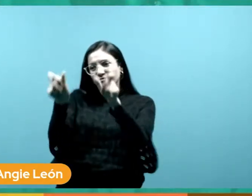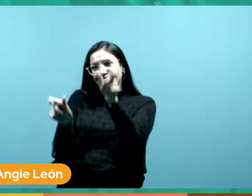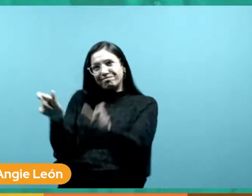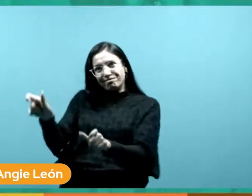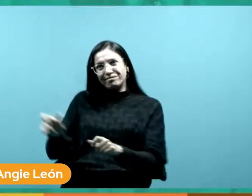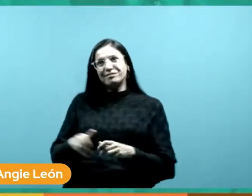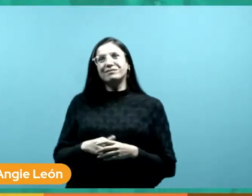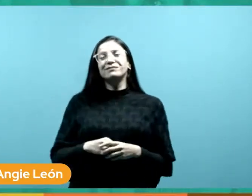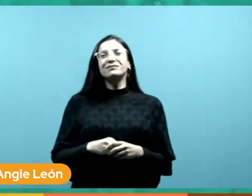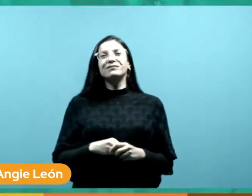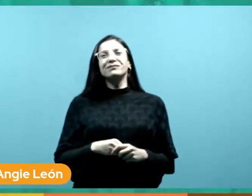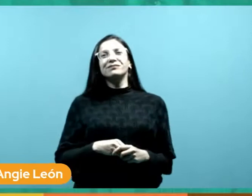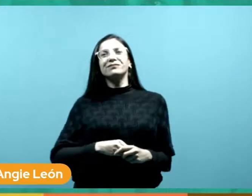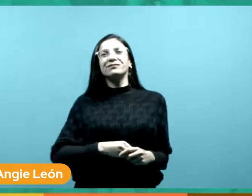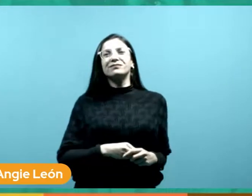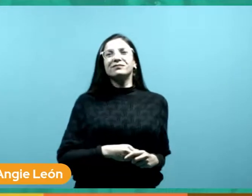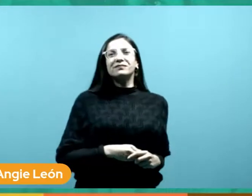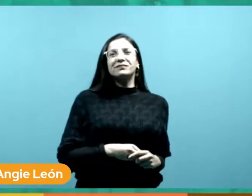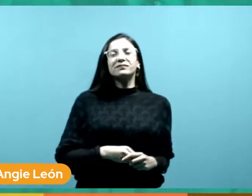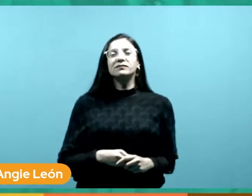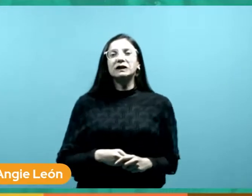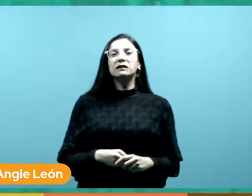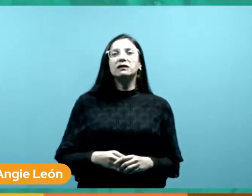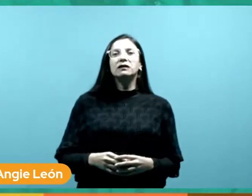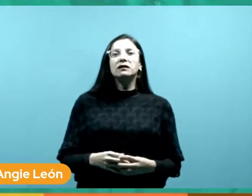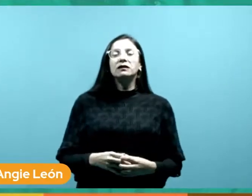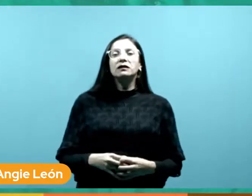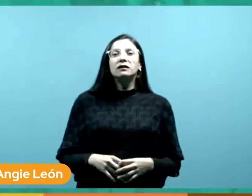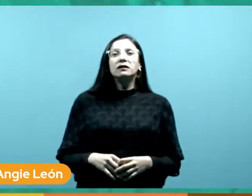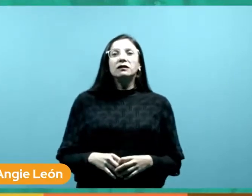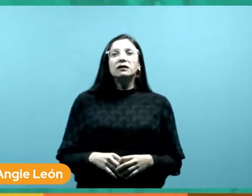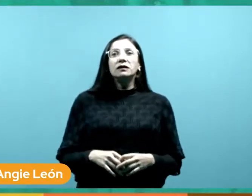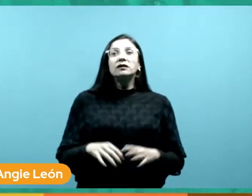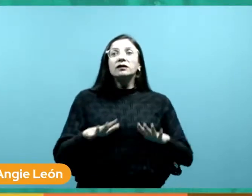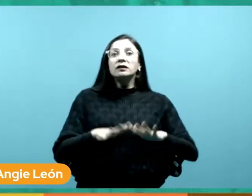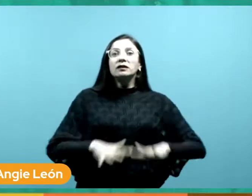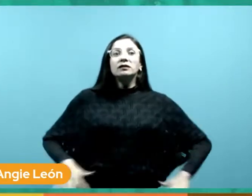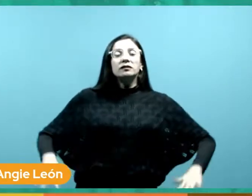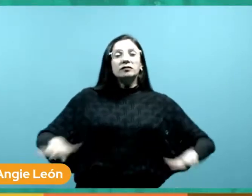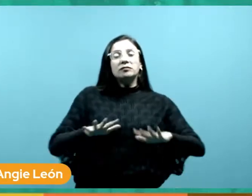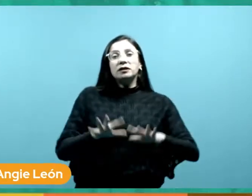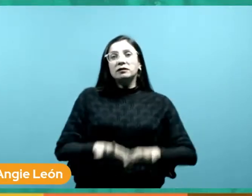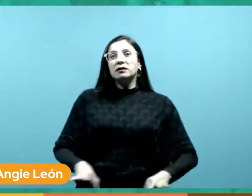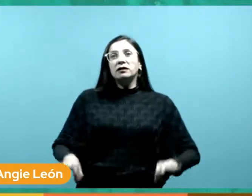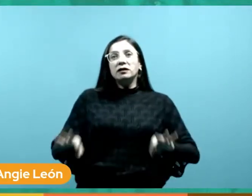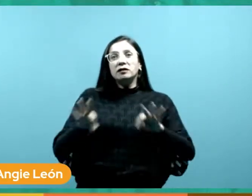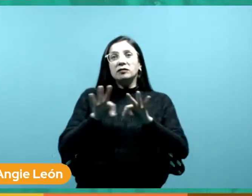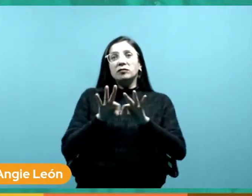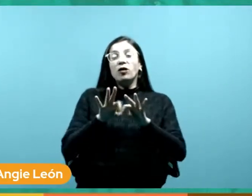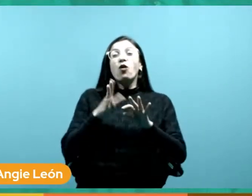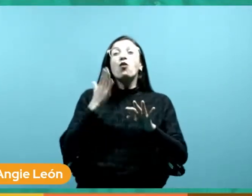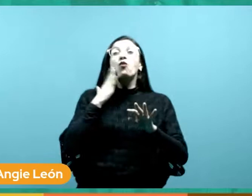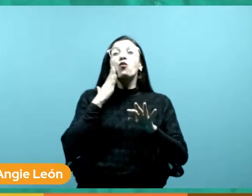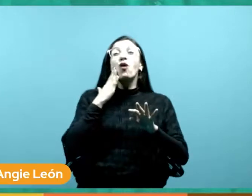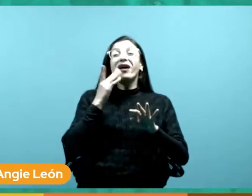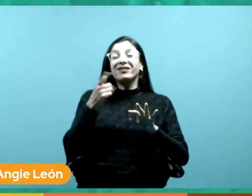sí hay los detalles son sumamente importantes o sea cuando uno trabaja con grupos subordinados